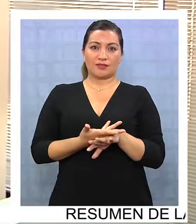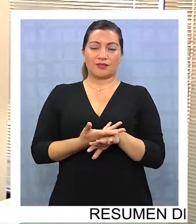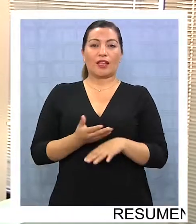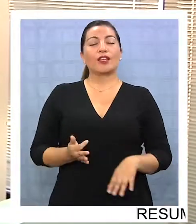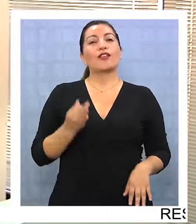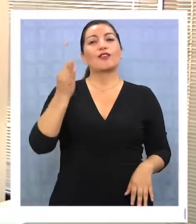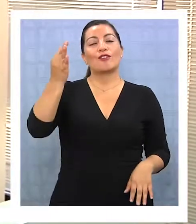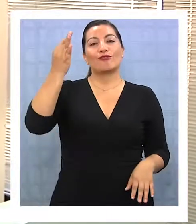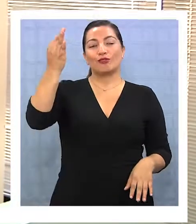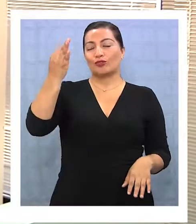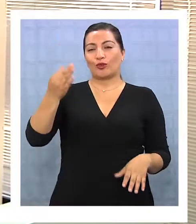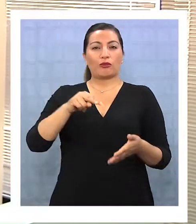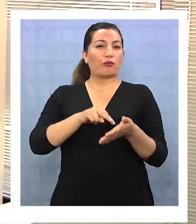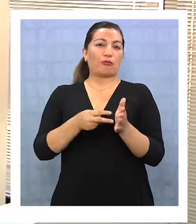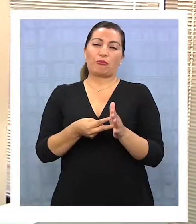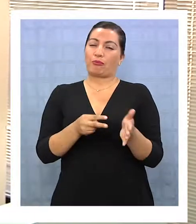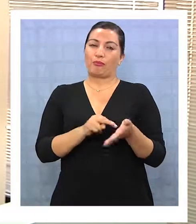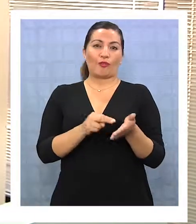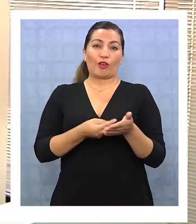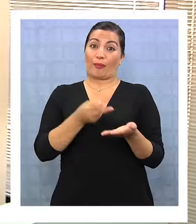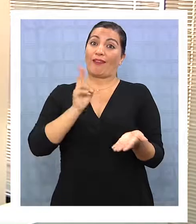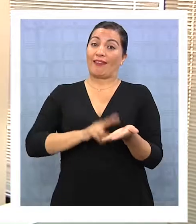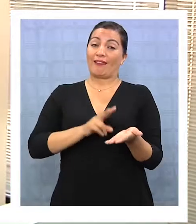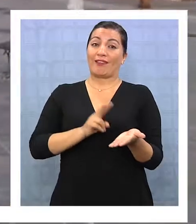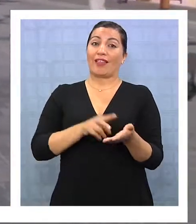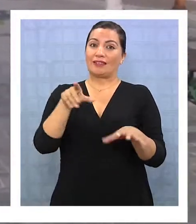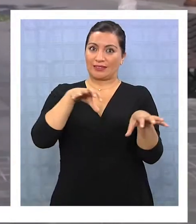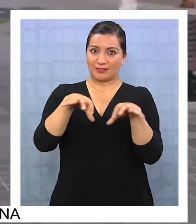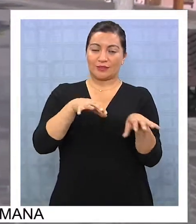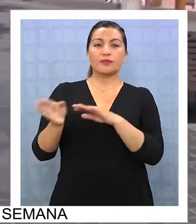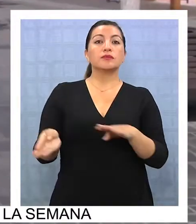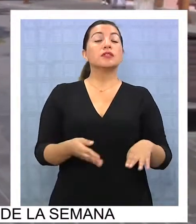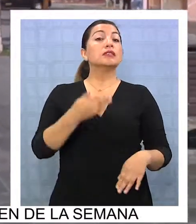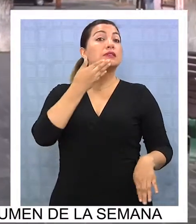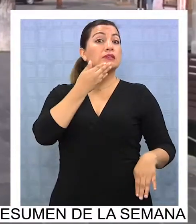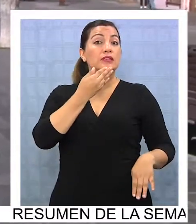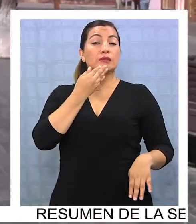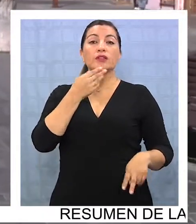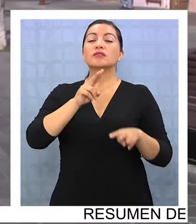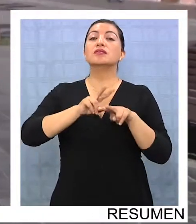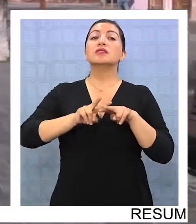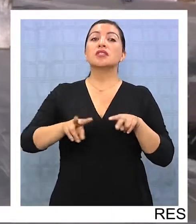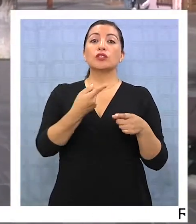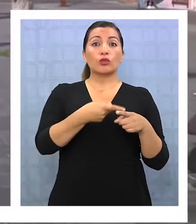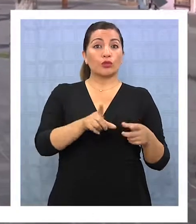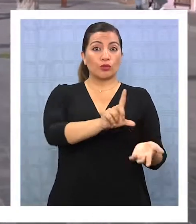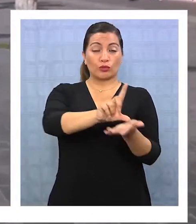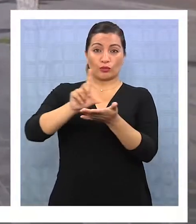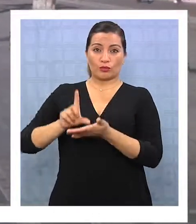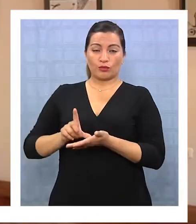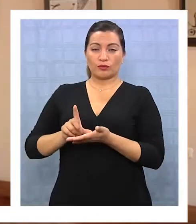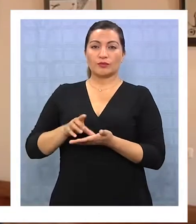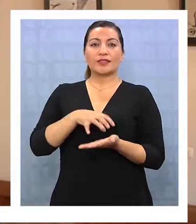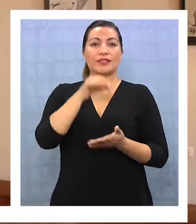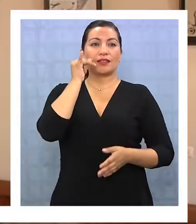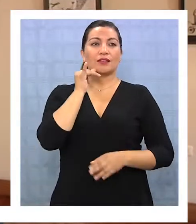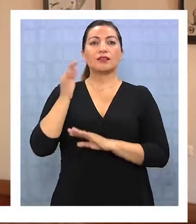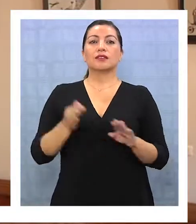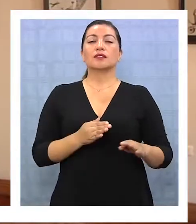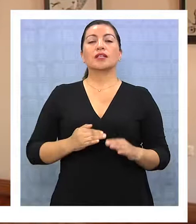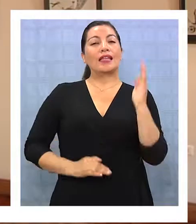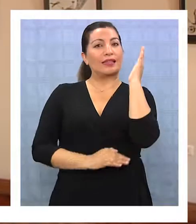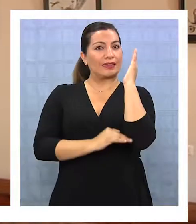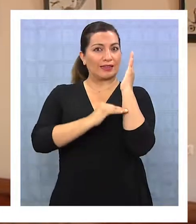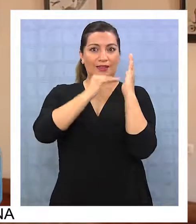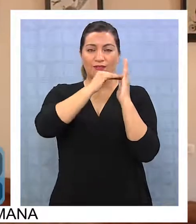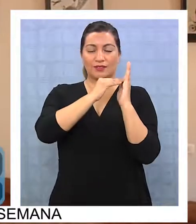futuras incidencias en caso de ocurriera en la realidad de este tipo de eventos. Igual medida se aplica en otros rubros del sector. En sí de todo el edificio